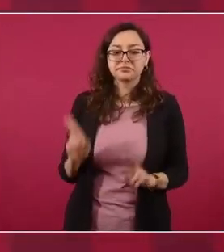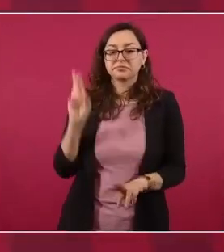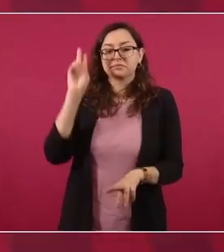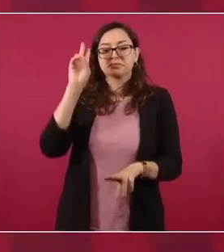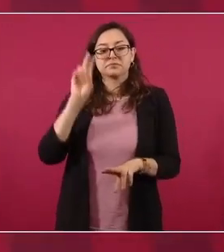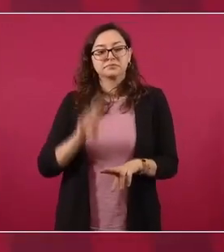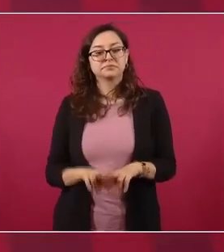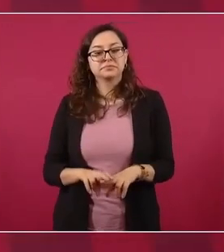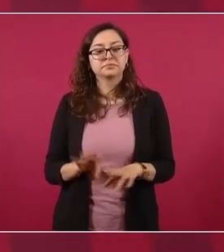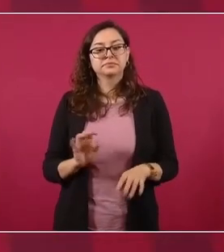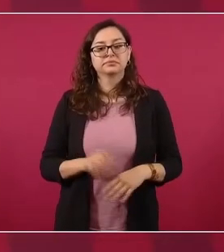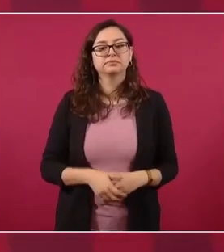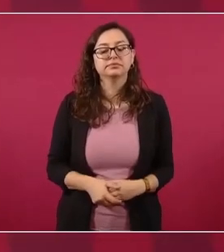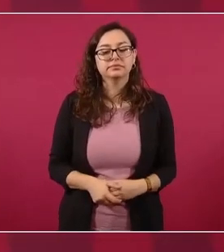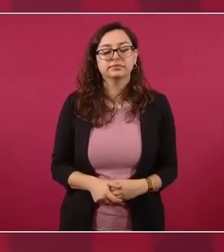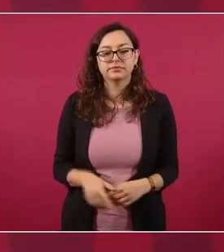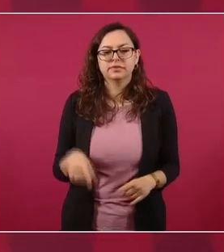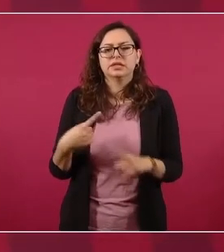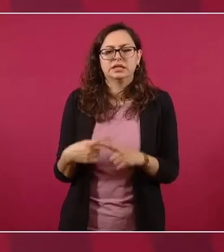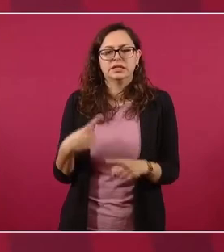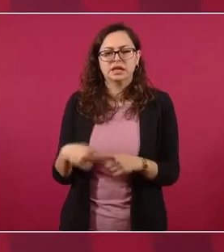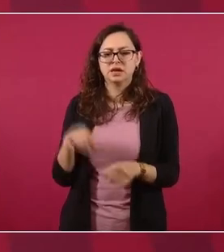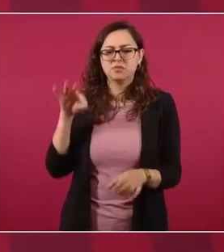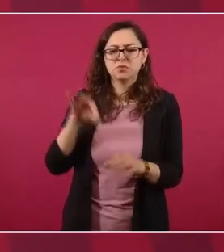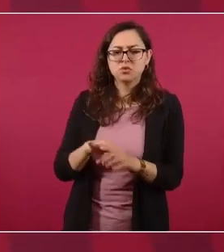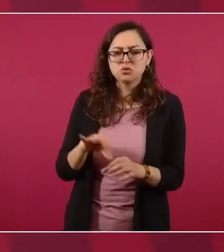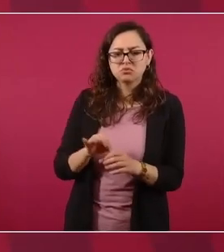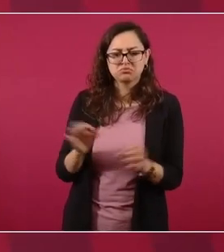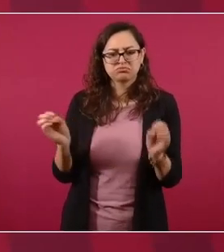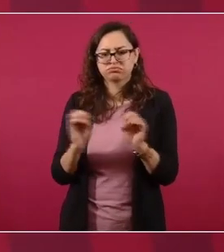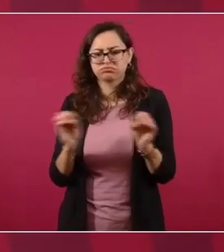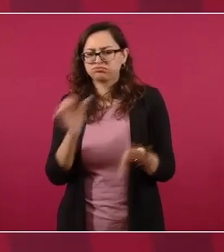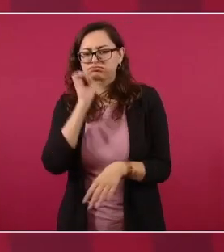y cobrar.